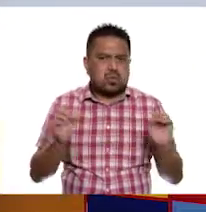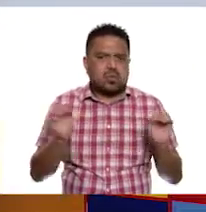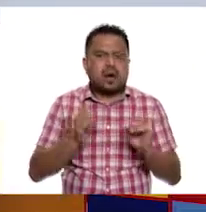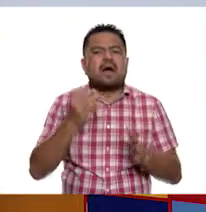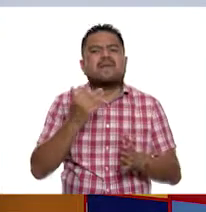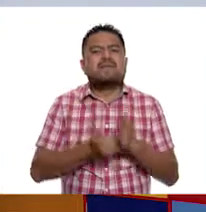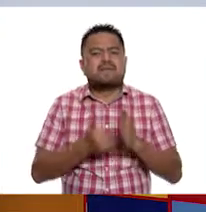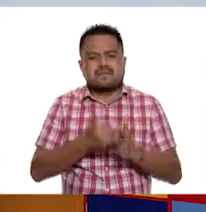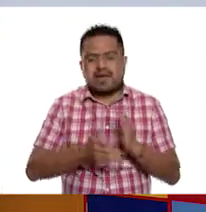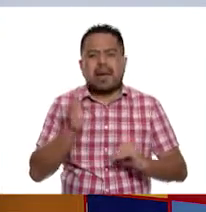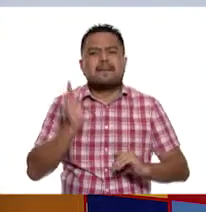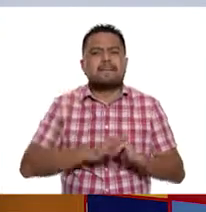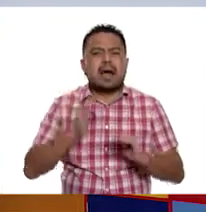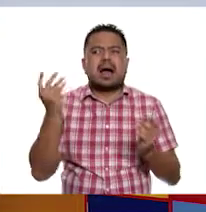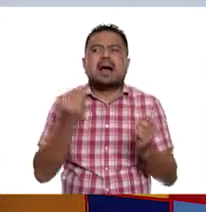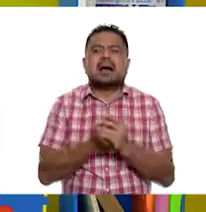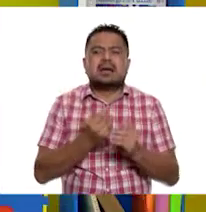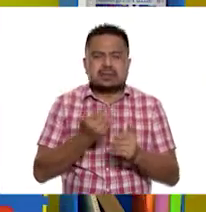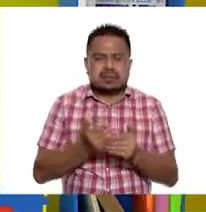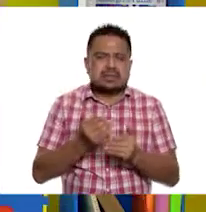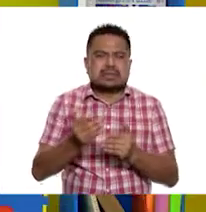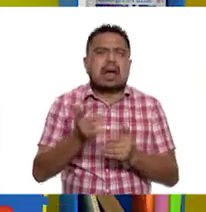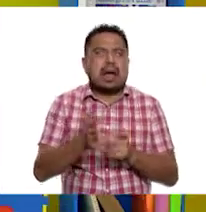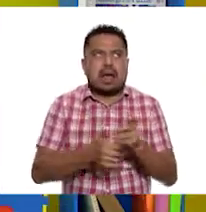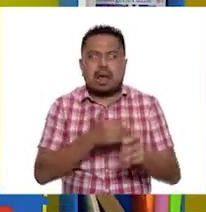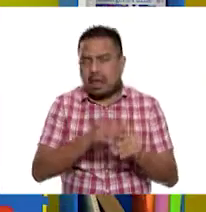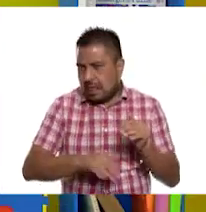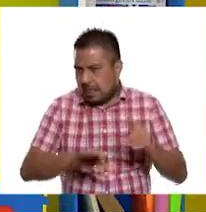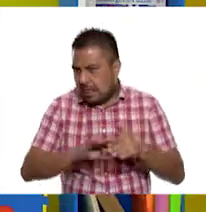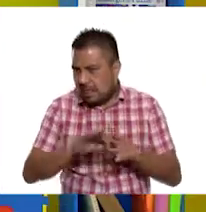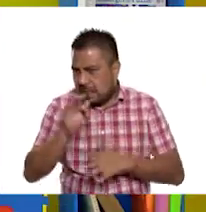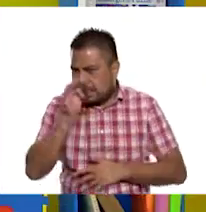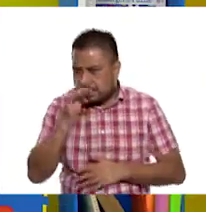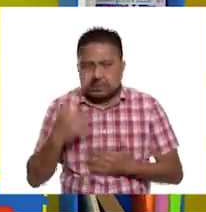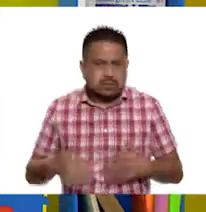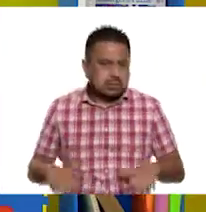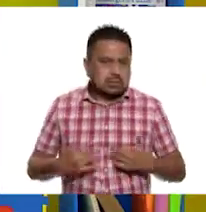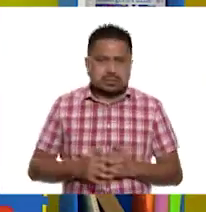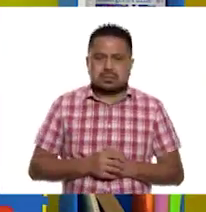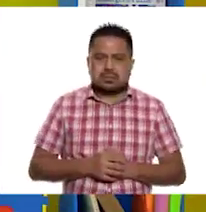faltan otras clases. Ah. Pero ya estamos finalizando eso. Sí.